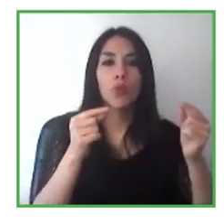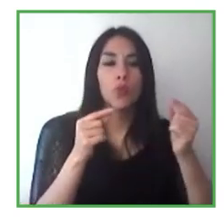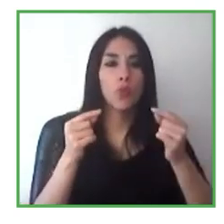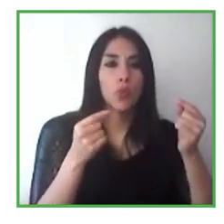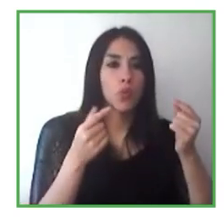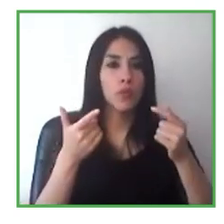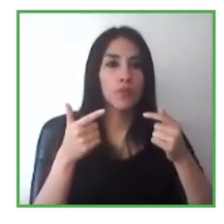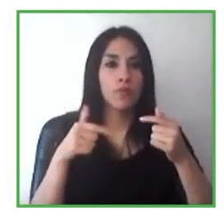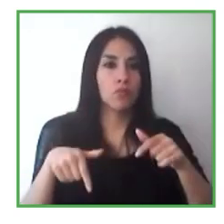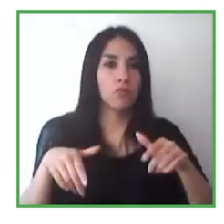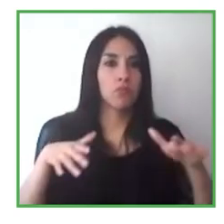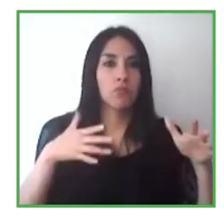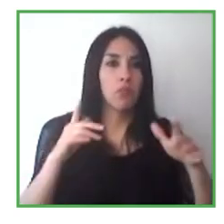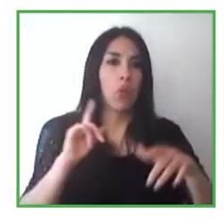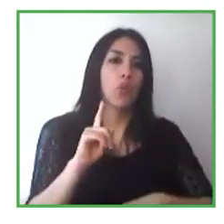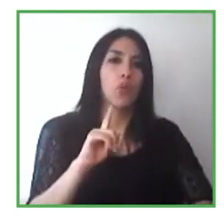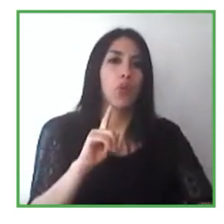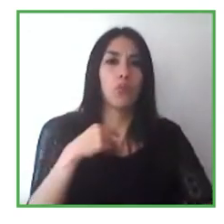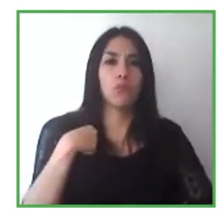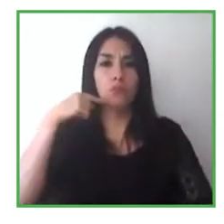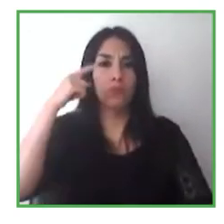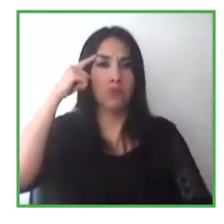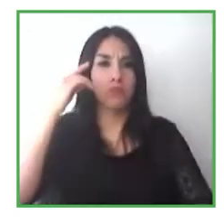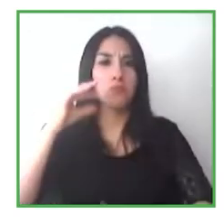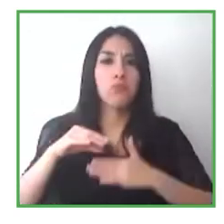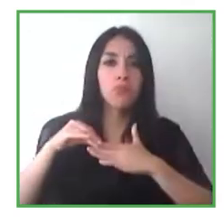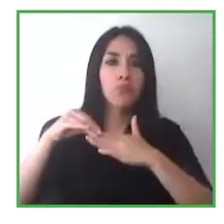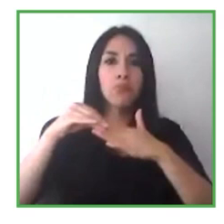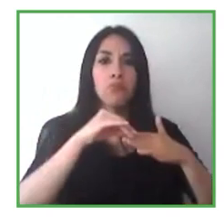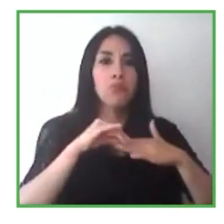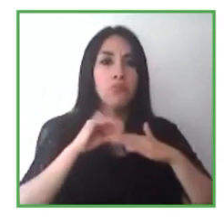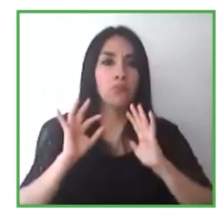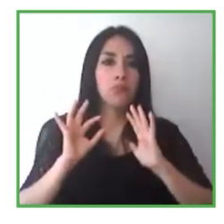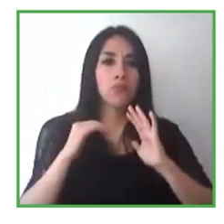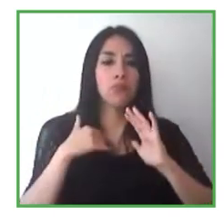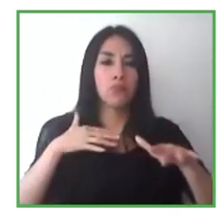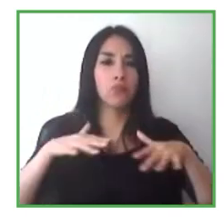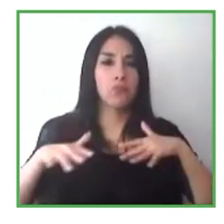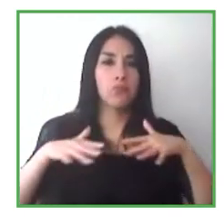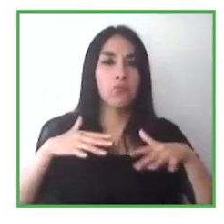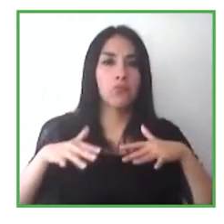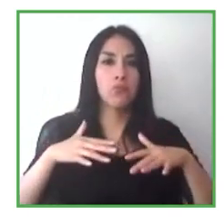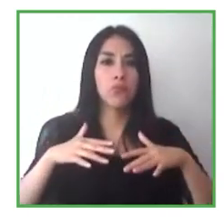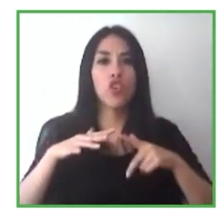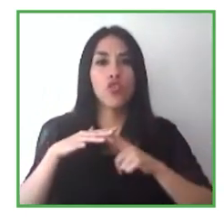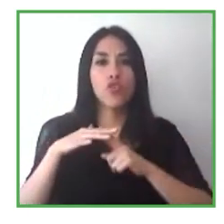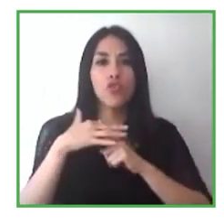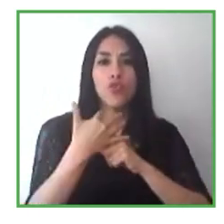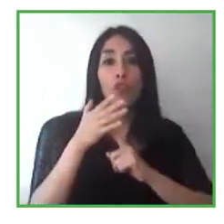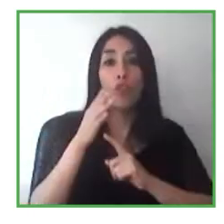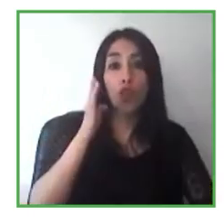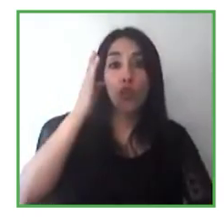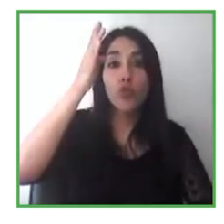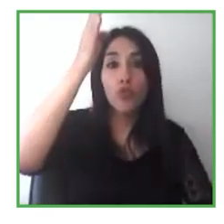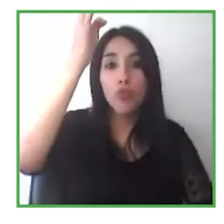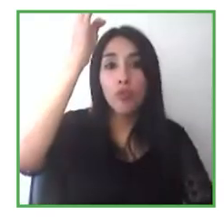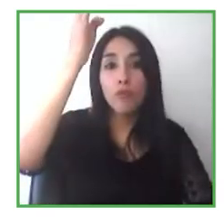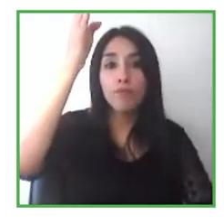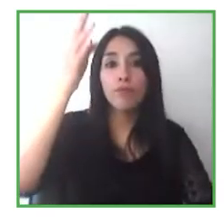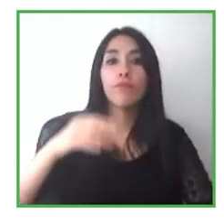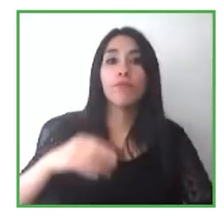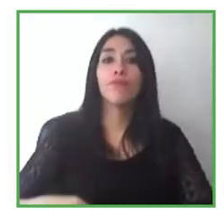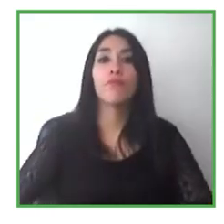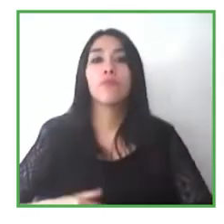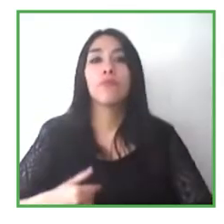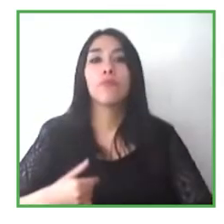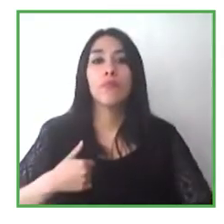podemos mover a esta sociedad colectiva hacia el futuro, si tomamos el siguiente paso, sea cual sea nuestro viaje, incluir a las personas